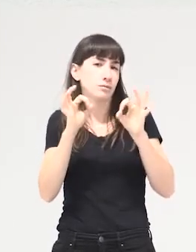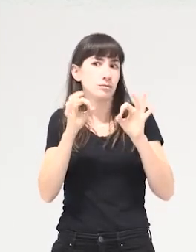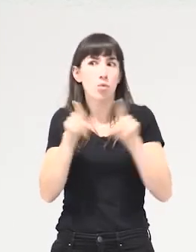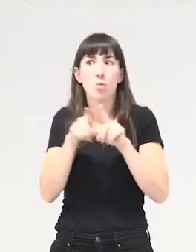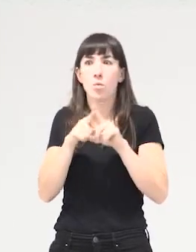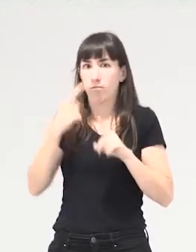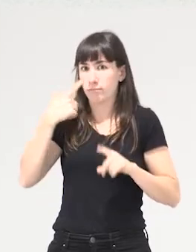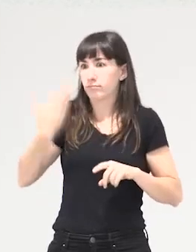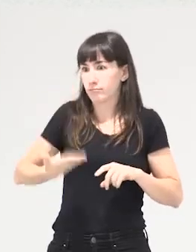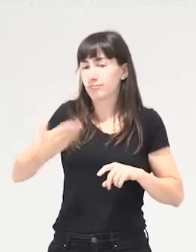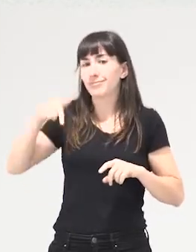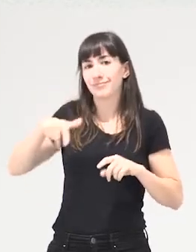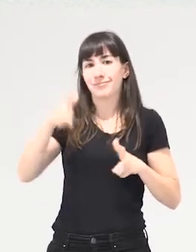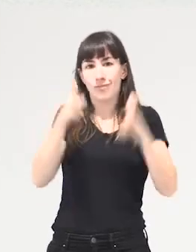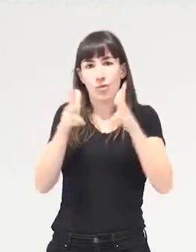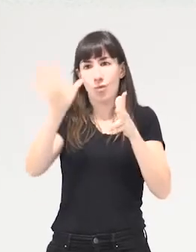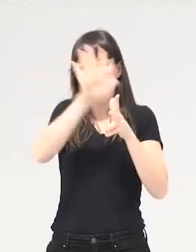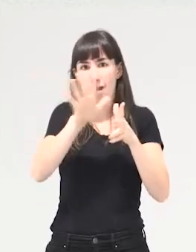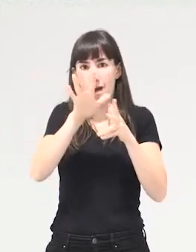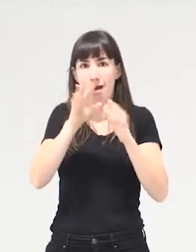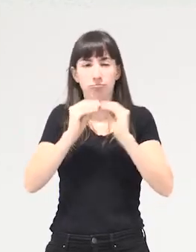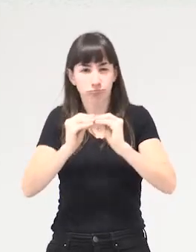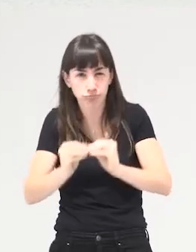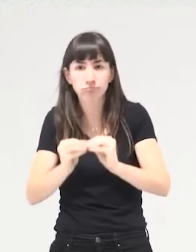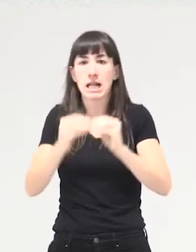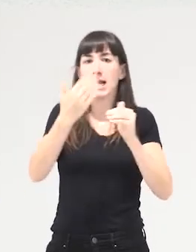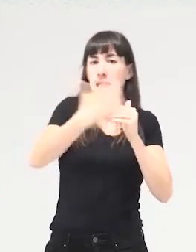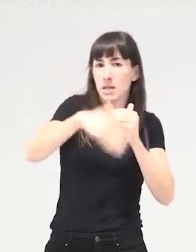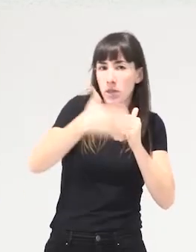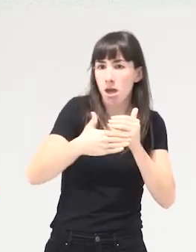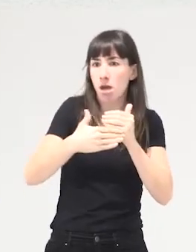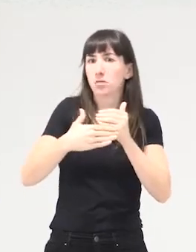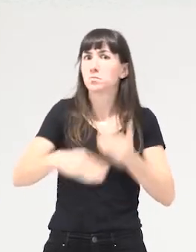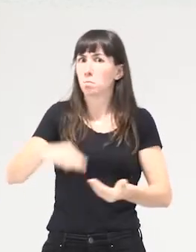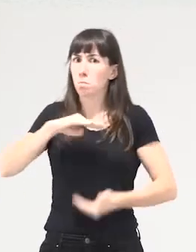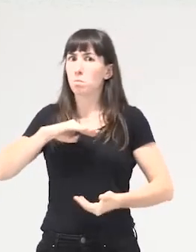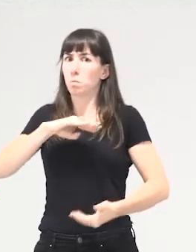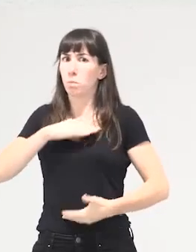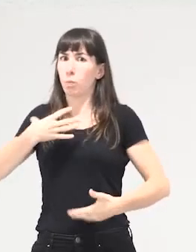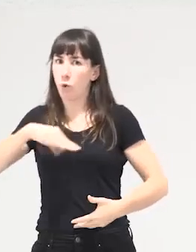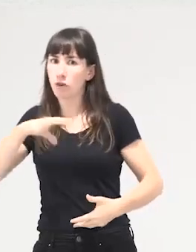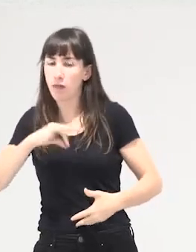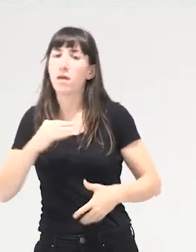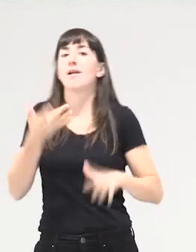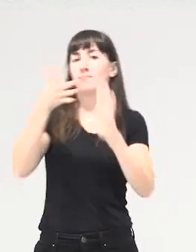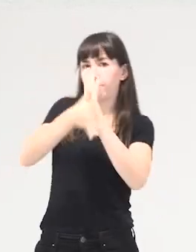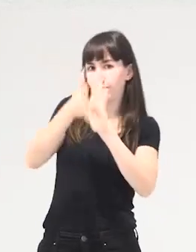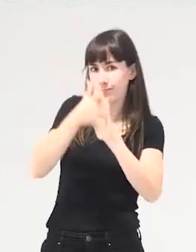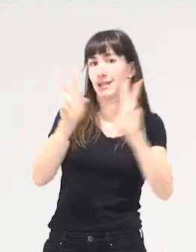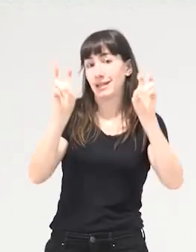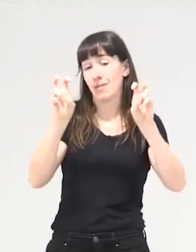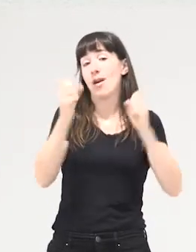haciendo en este territorio, límites y potencias de esas características definitorias de la economía feminista aquí,